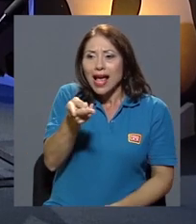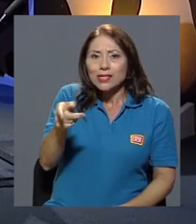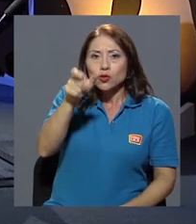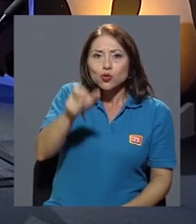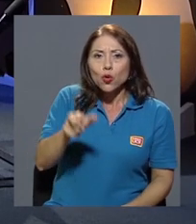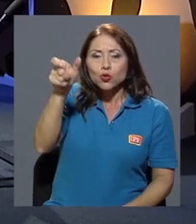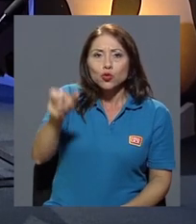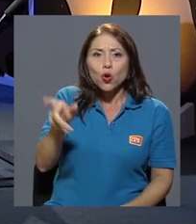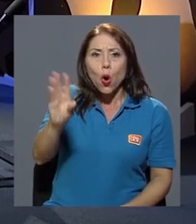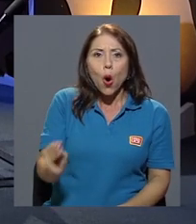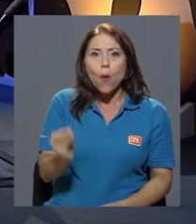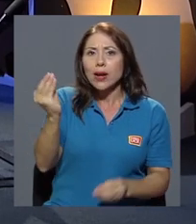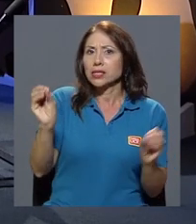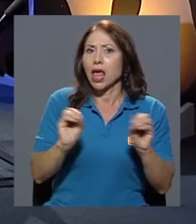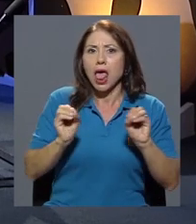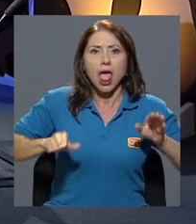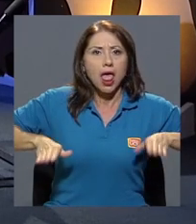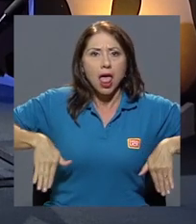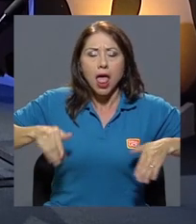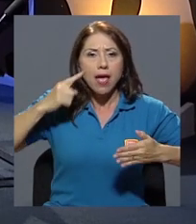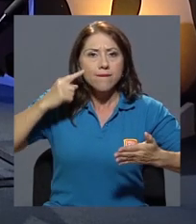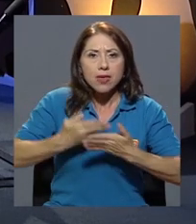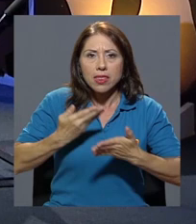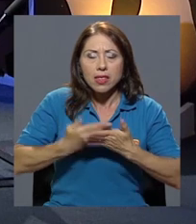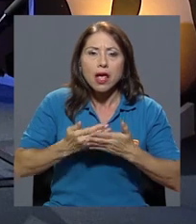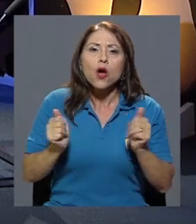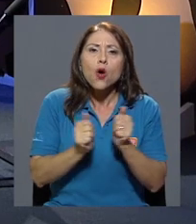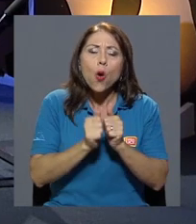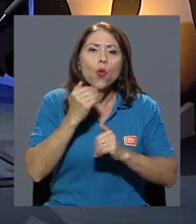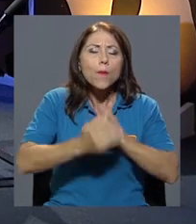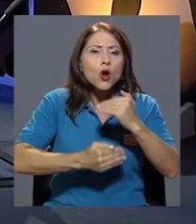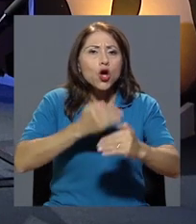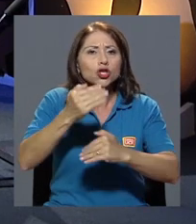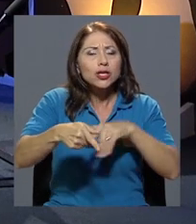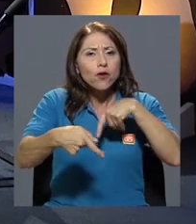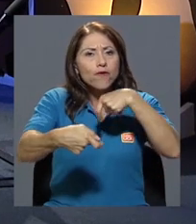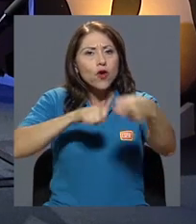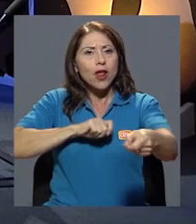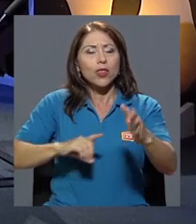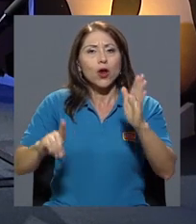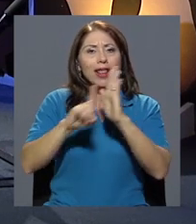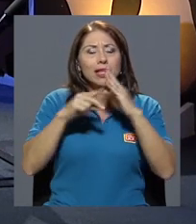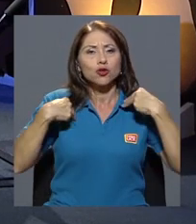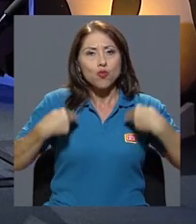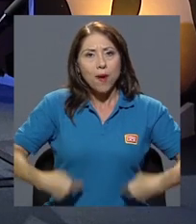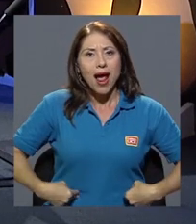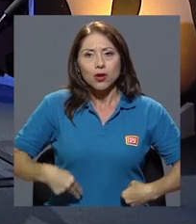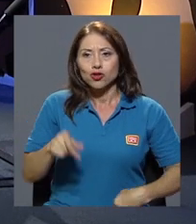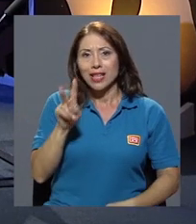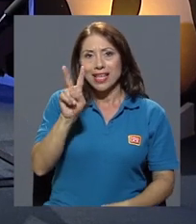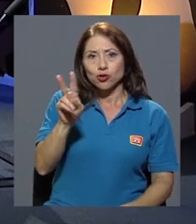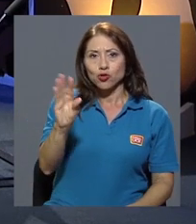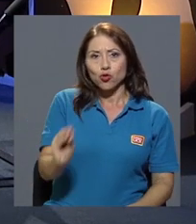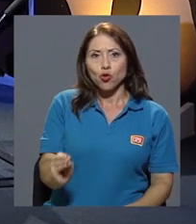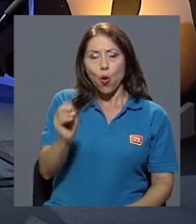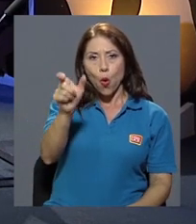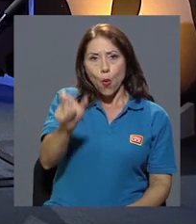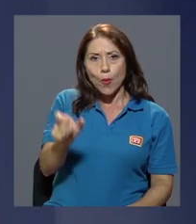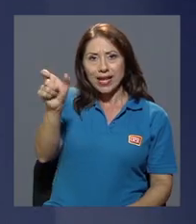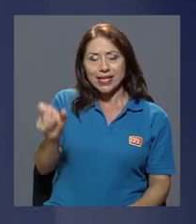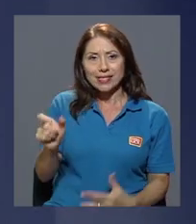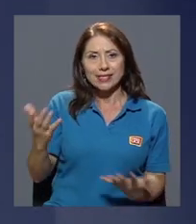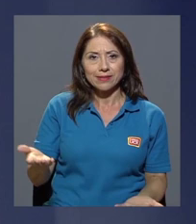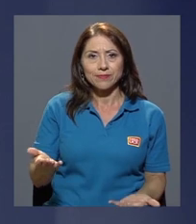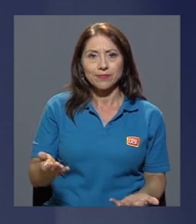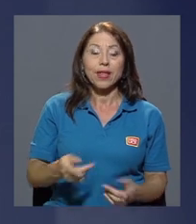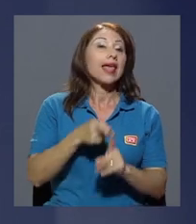sin tener la evidencia y con un proceso totalmente violatorio, sobre todo a los derechos humanos de estos dos jóvenes.